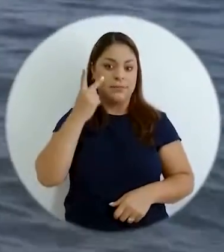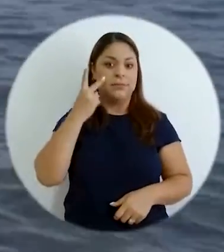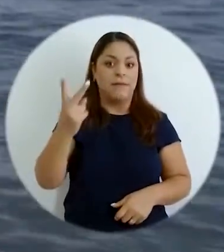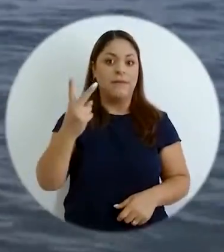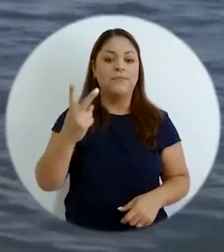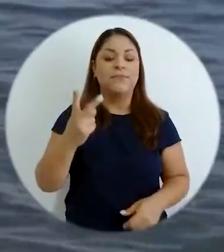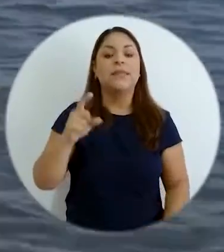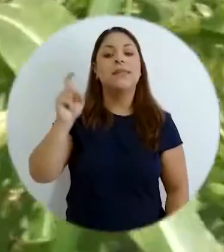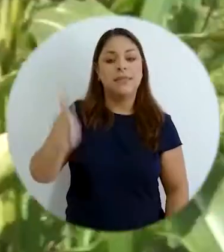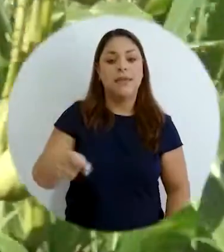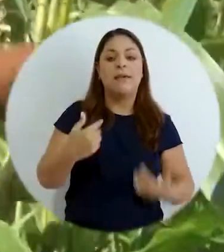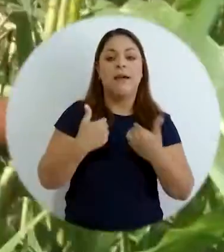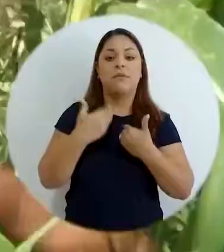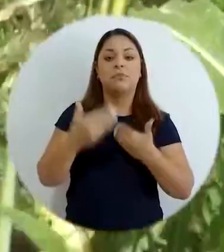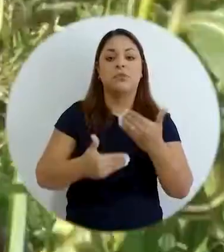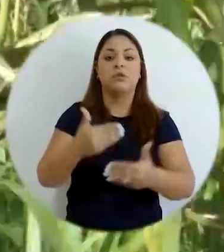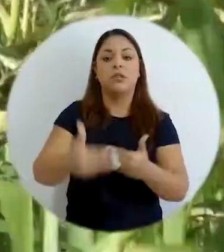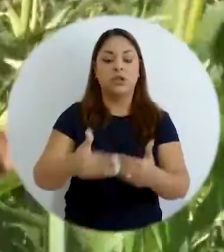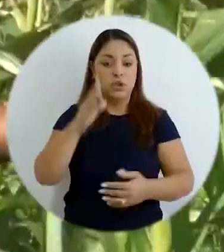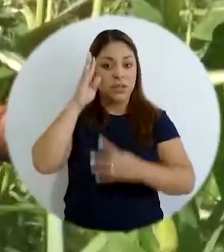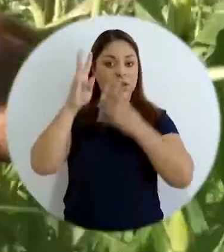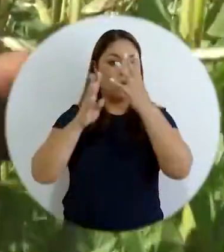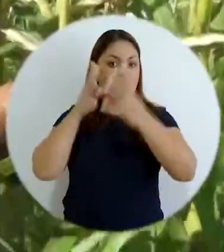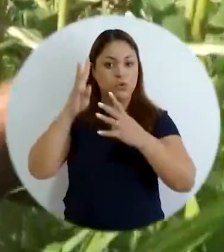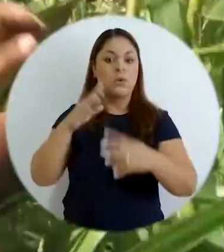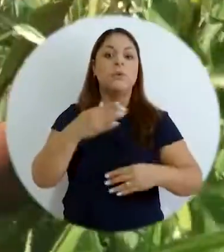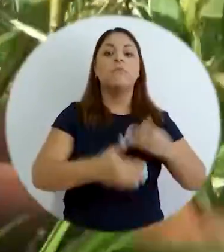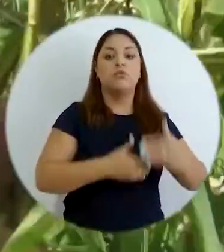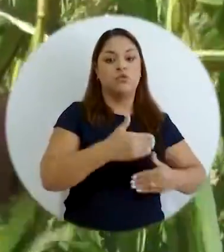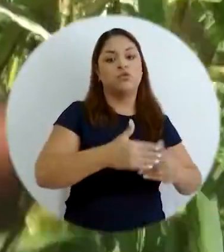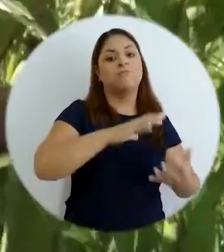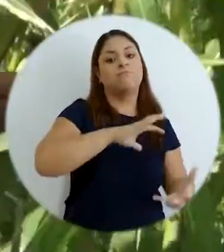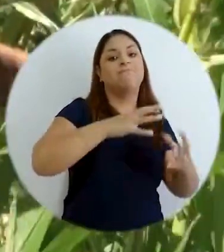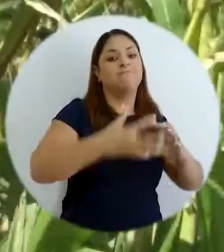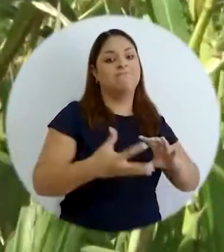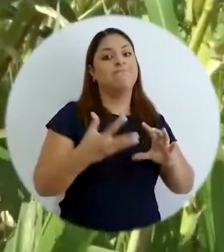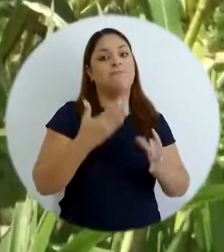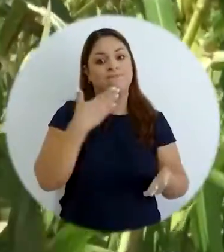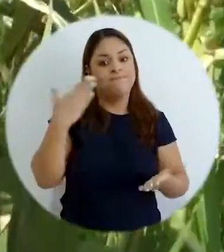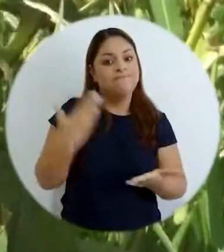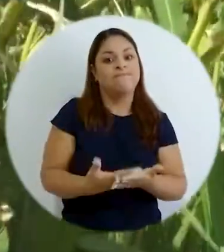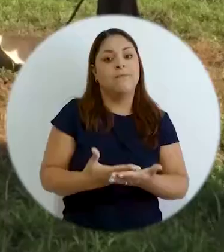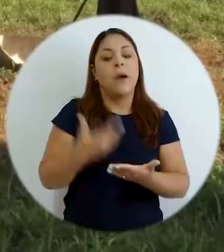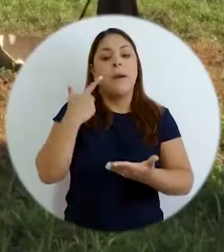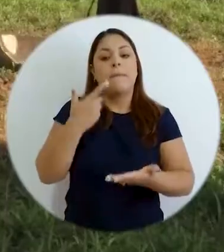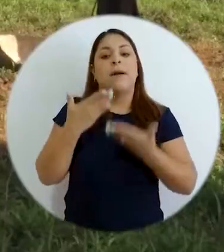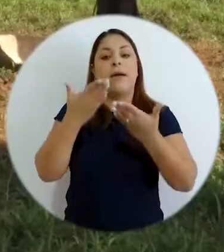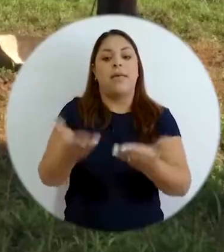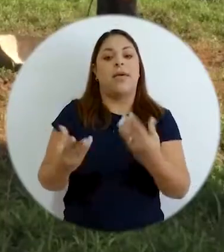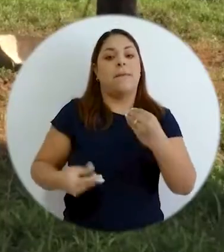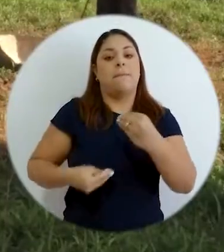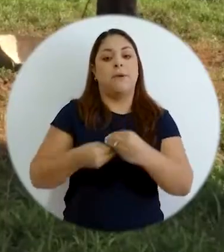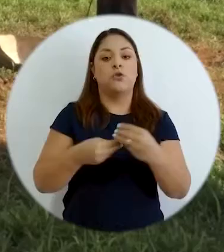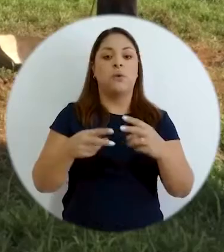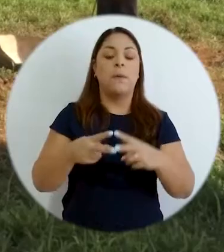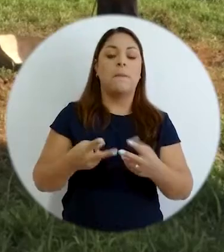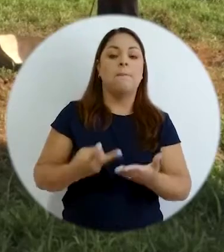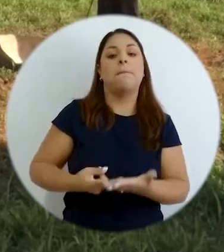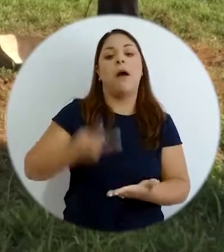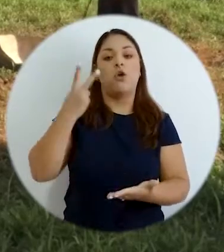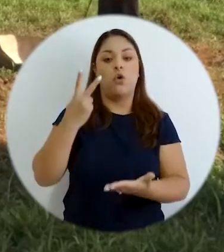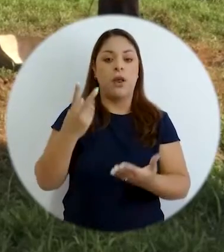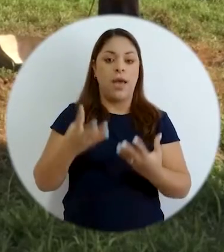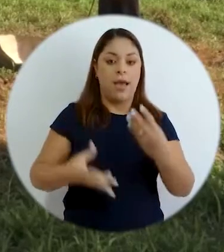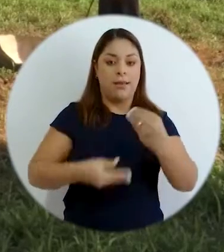es particularmente notorio y tiene que haber un proceso de innovación y un proceso de transformación productiva para darle un mayor